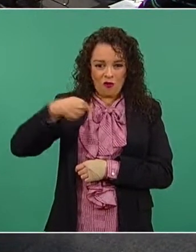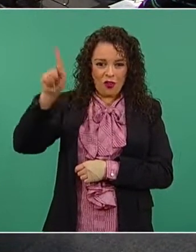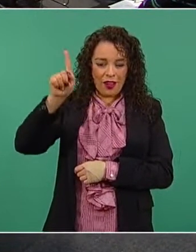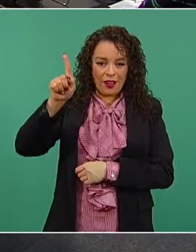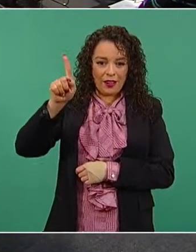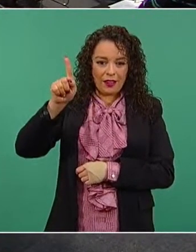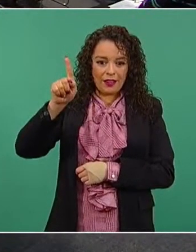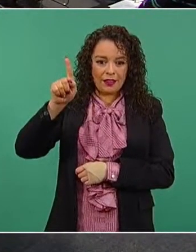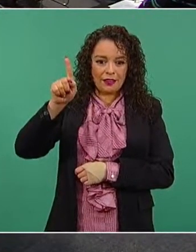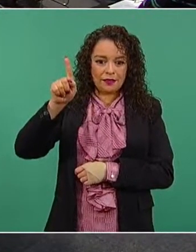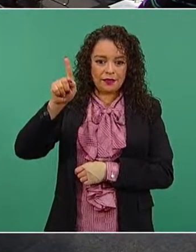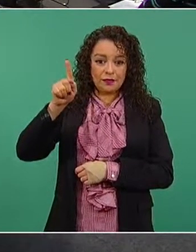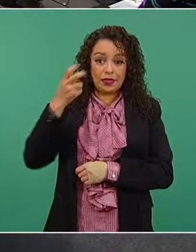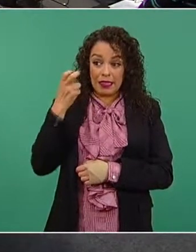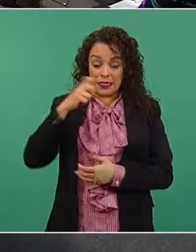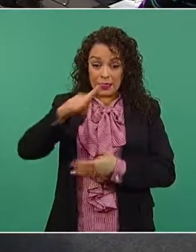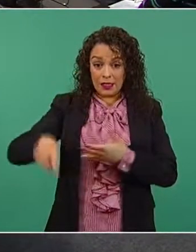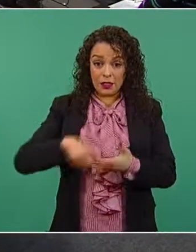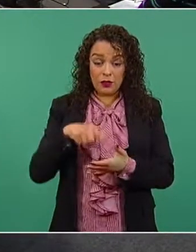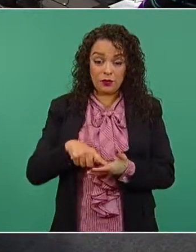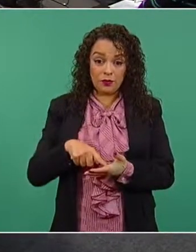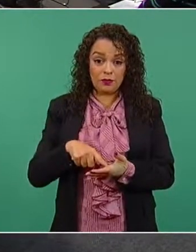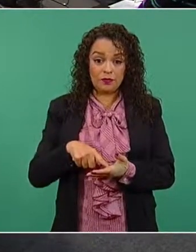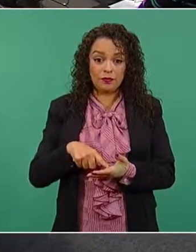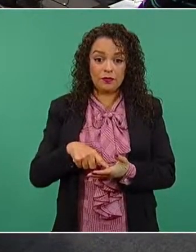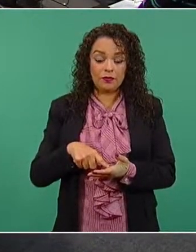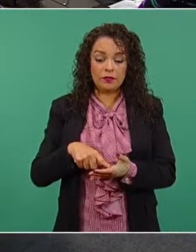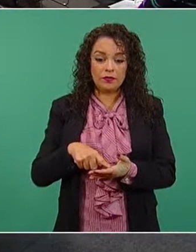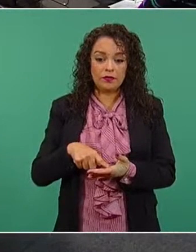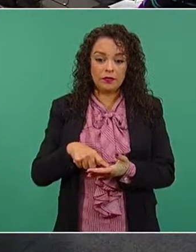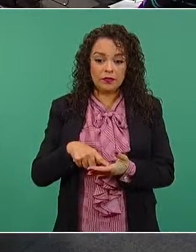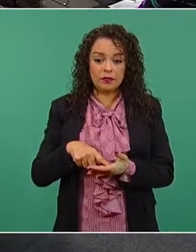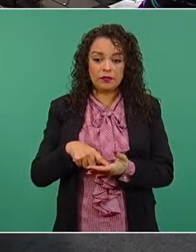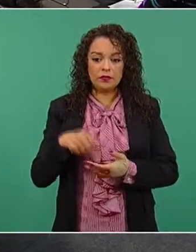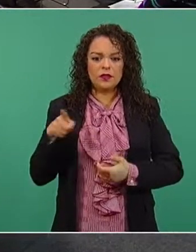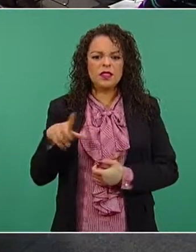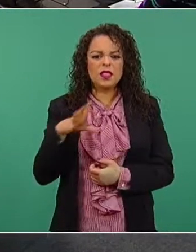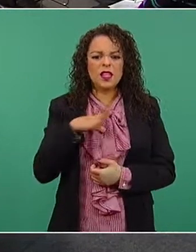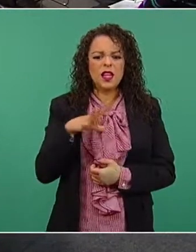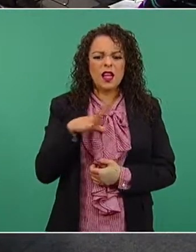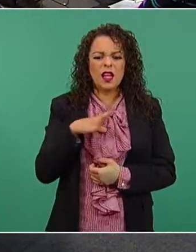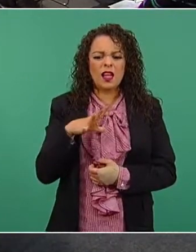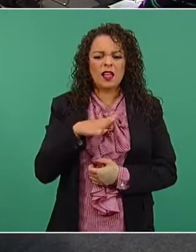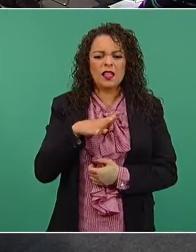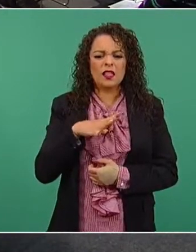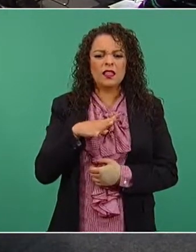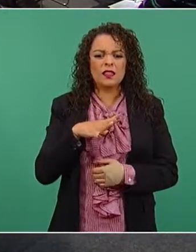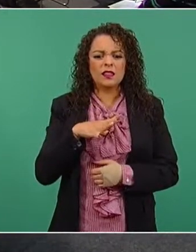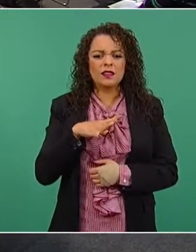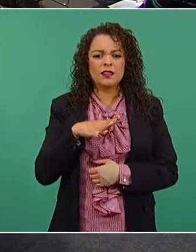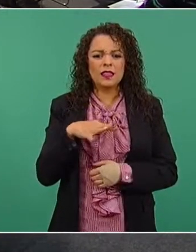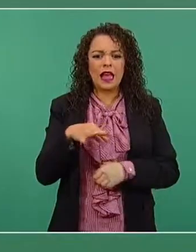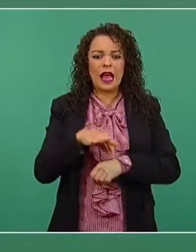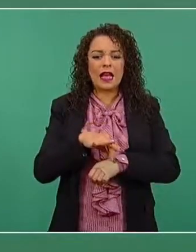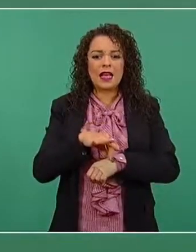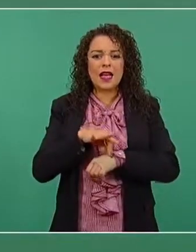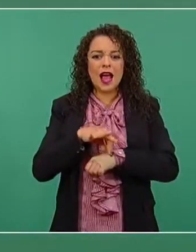en Salamanca, hay unas carnitas